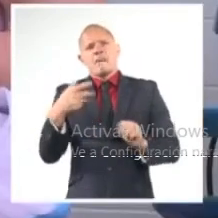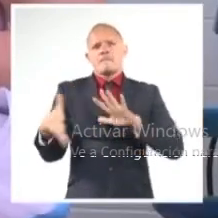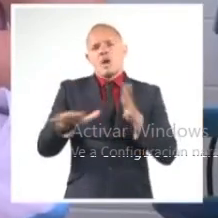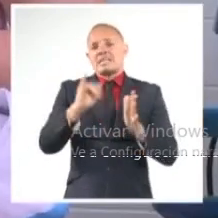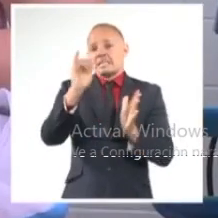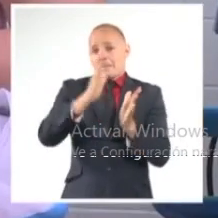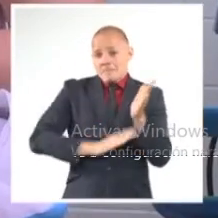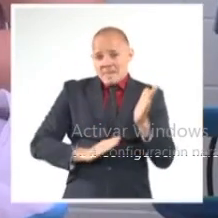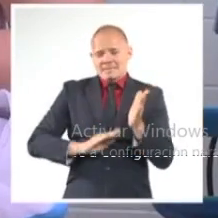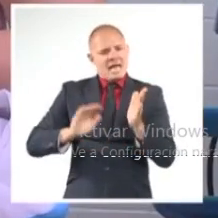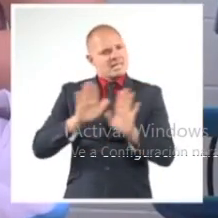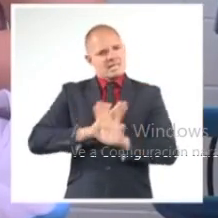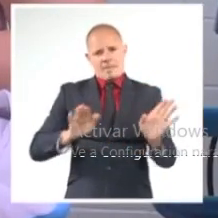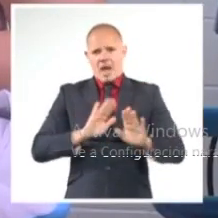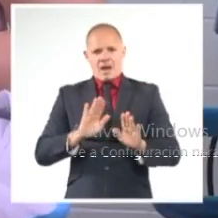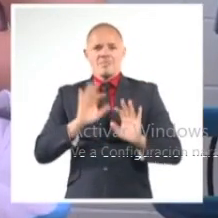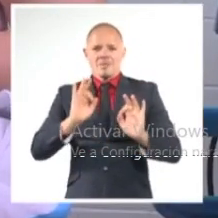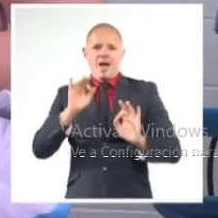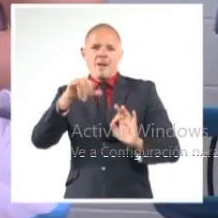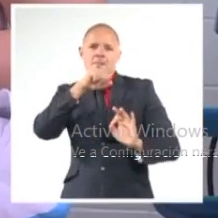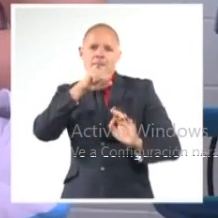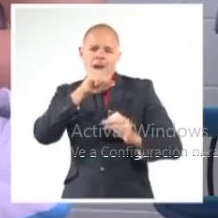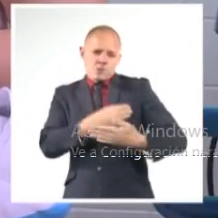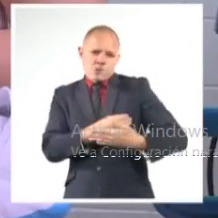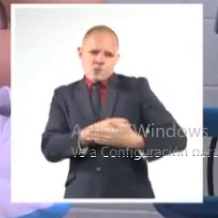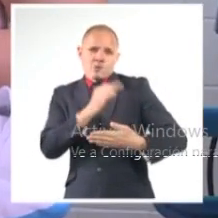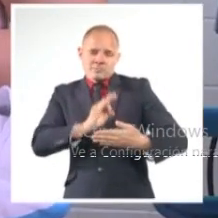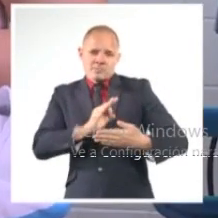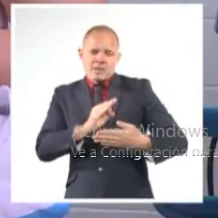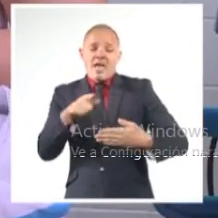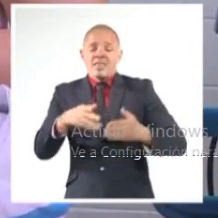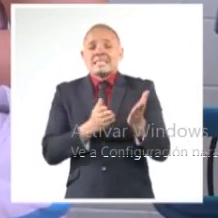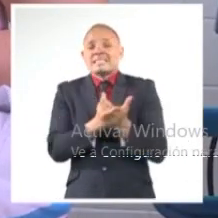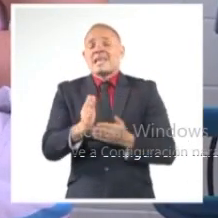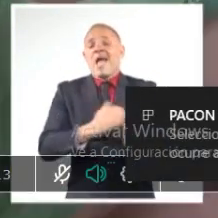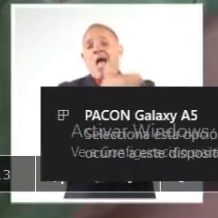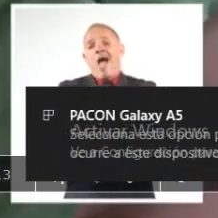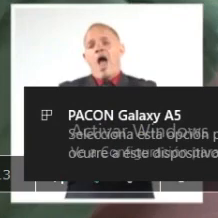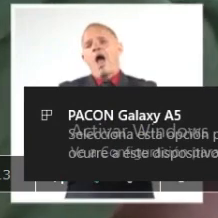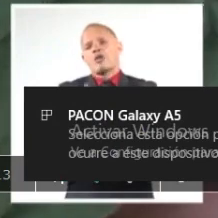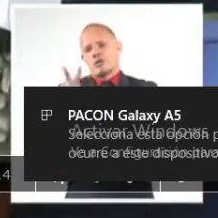seis meses de vida y que se mantenga hasta pasados los dos años de edad.